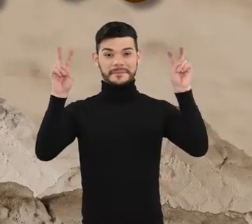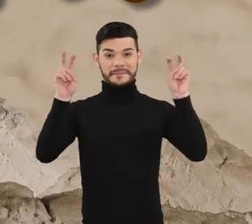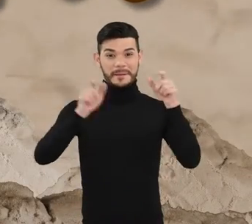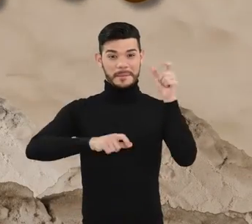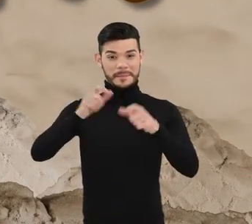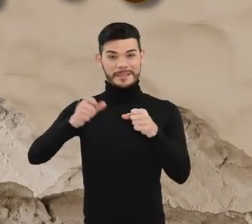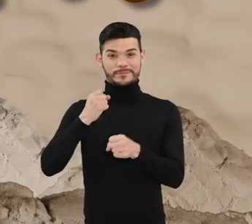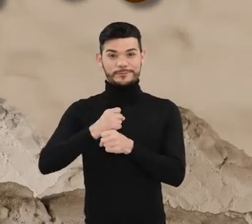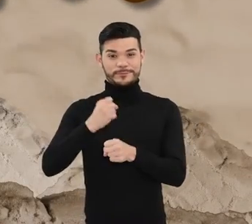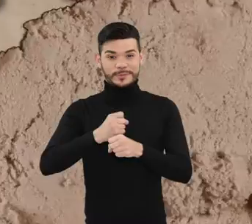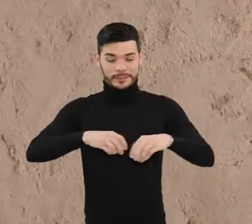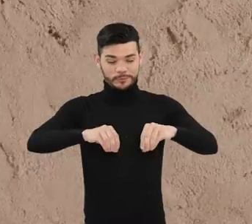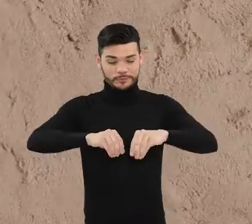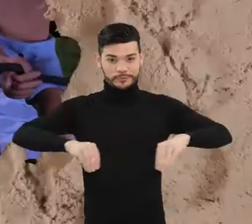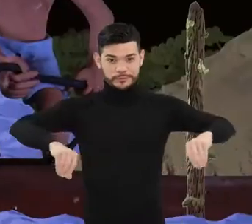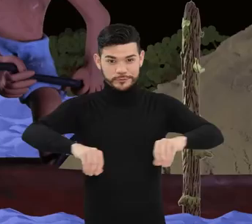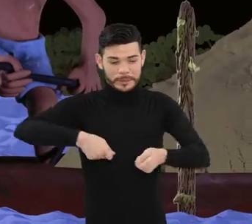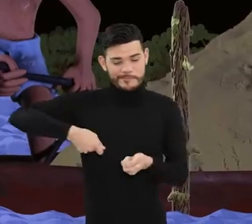Los areneros